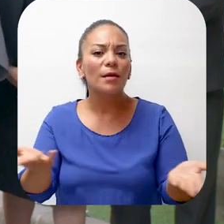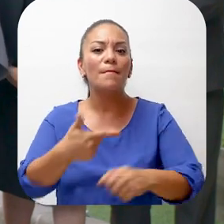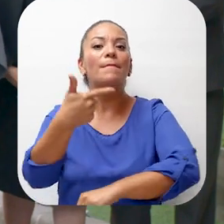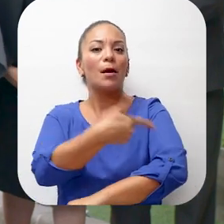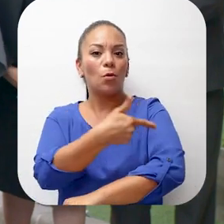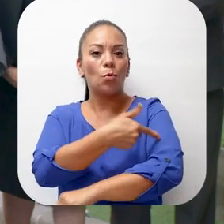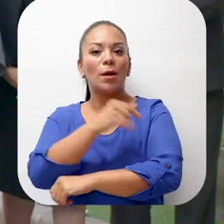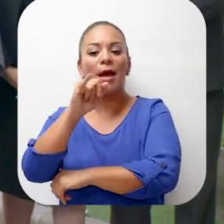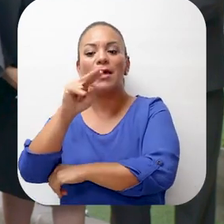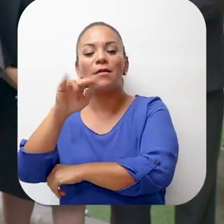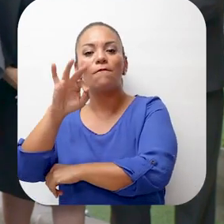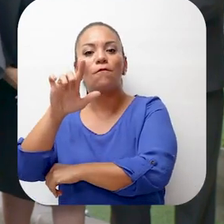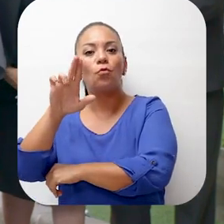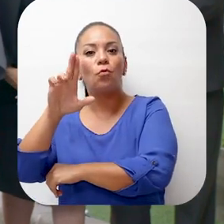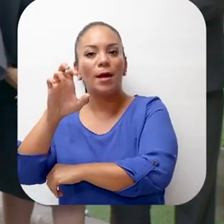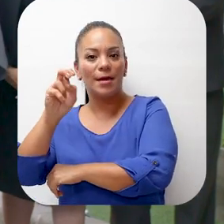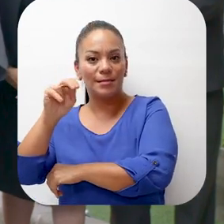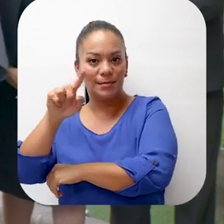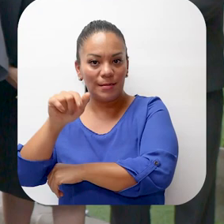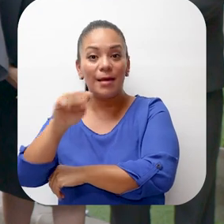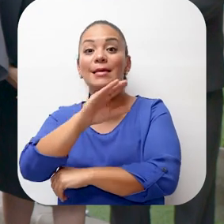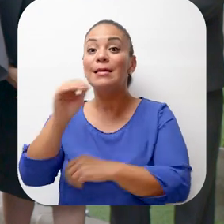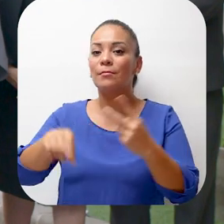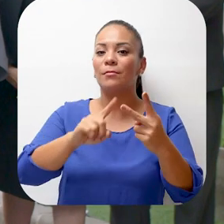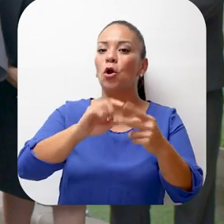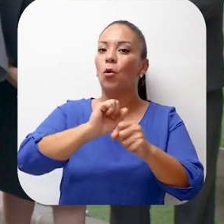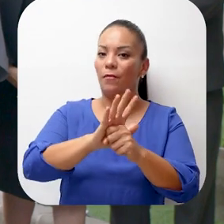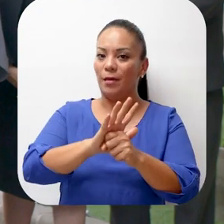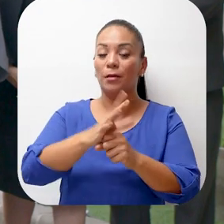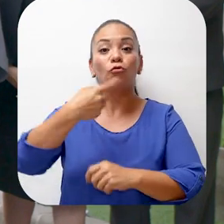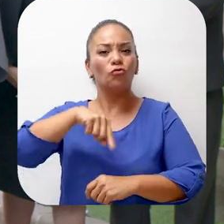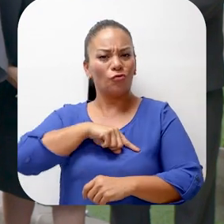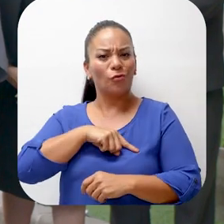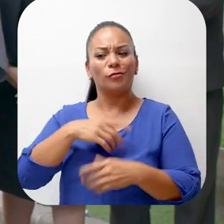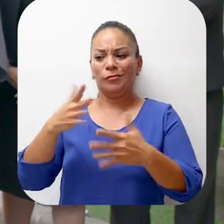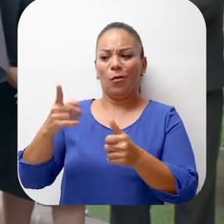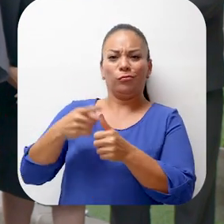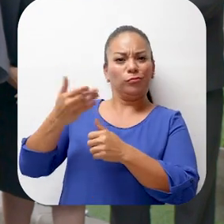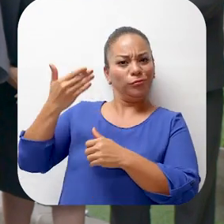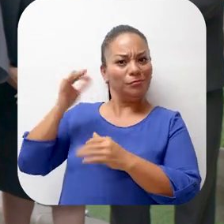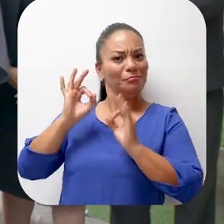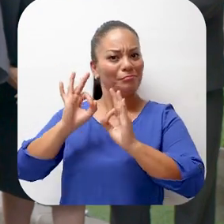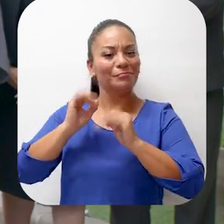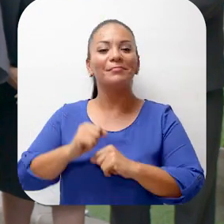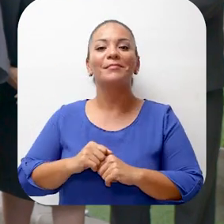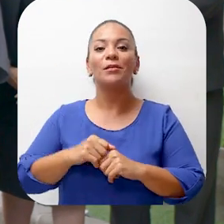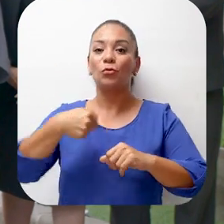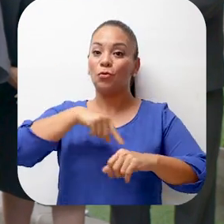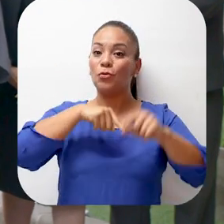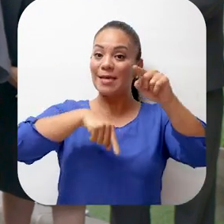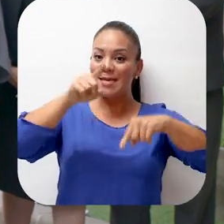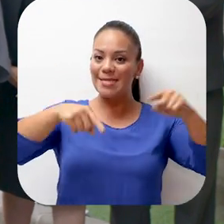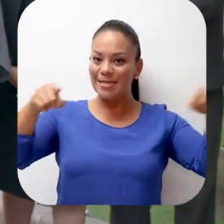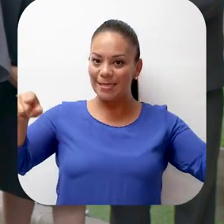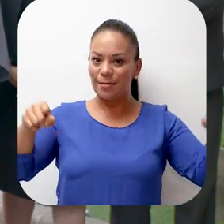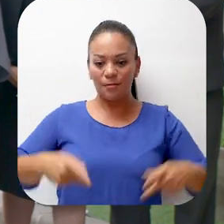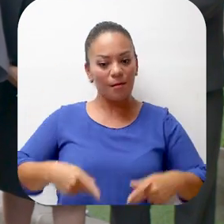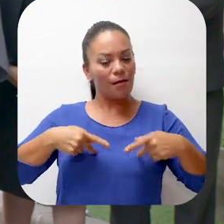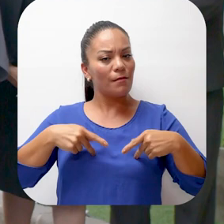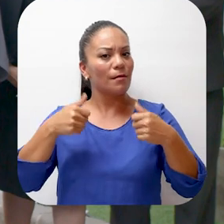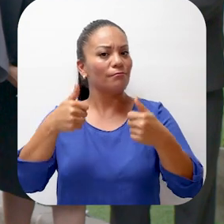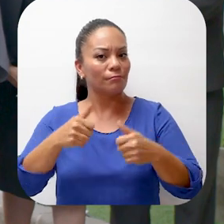influenza y el COVID. Hemos sido reconocidos pioneros y sobre todo con unos índices tanto de